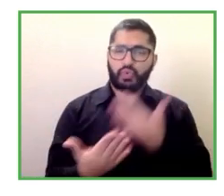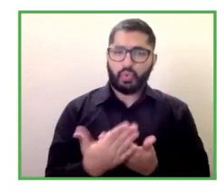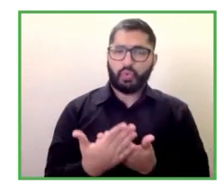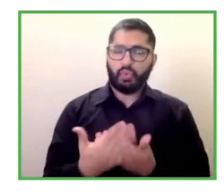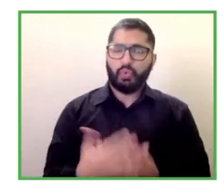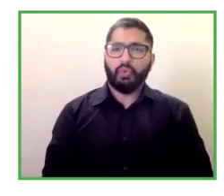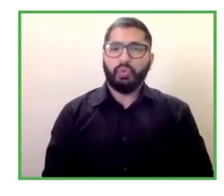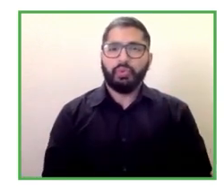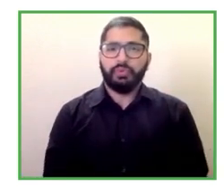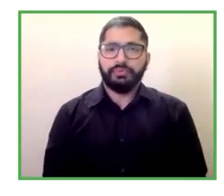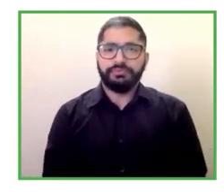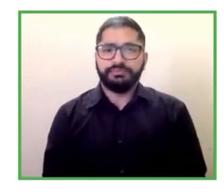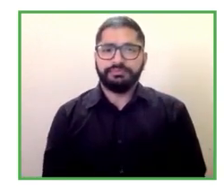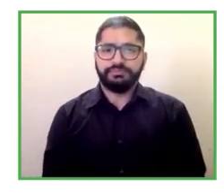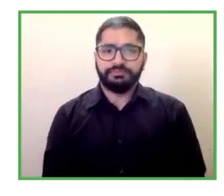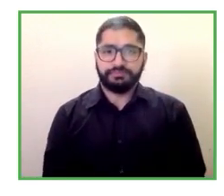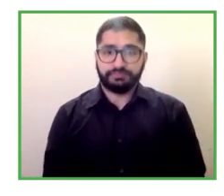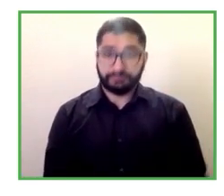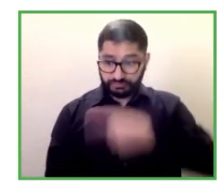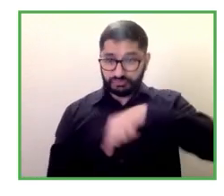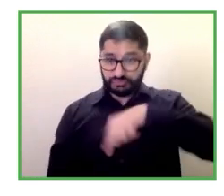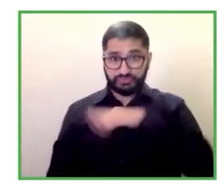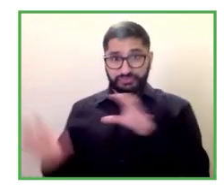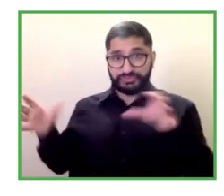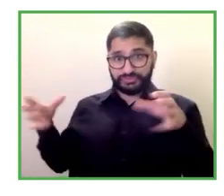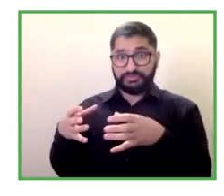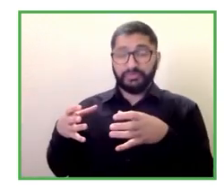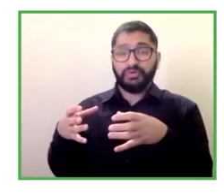nosotros juntamos información